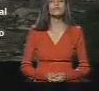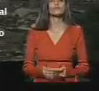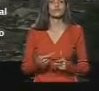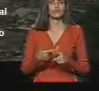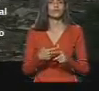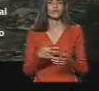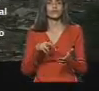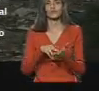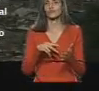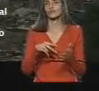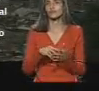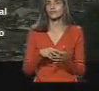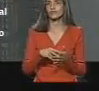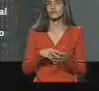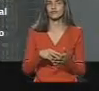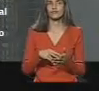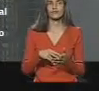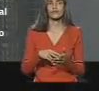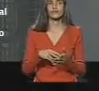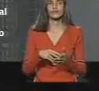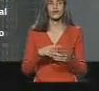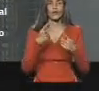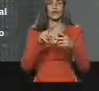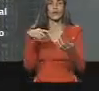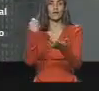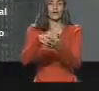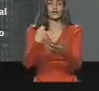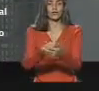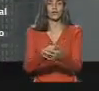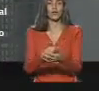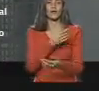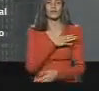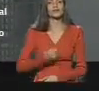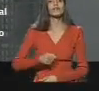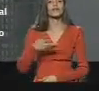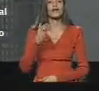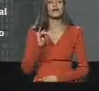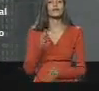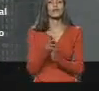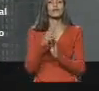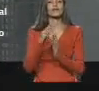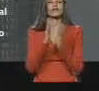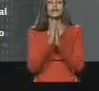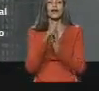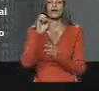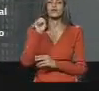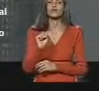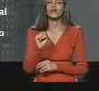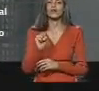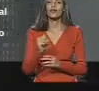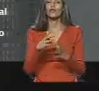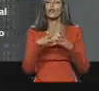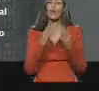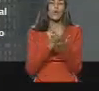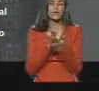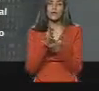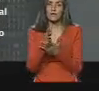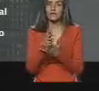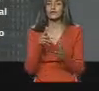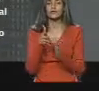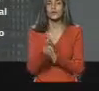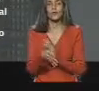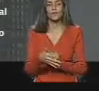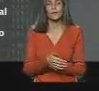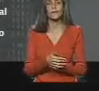que esto forma parte de otra inversión que el presidente tiene para San Agustín. Todo esto a través del